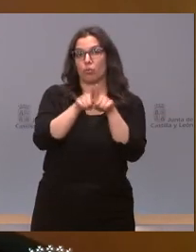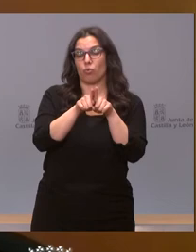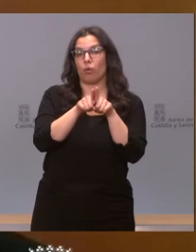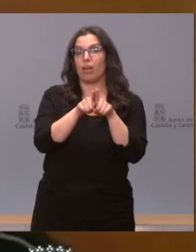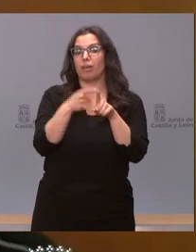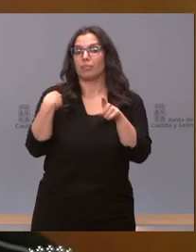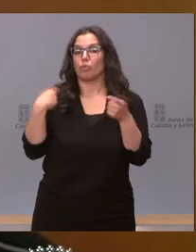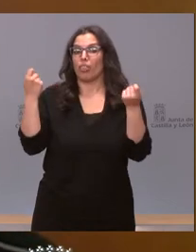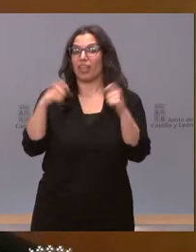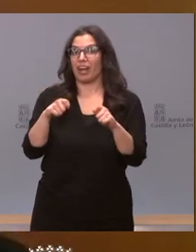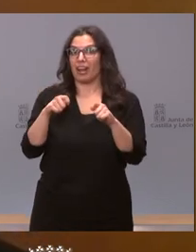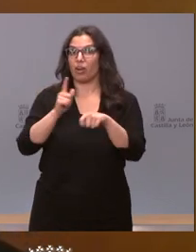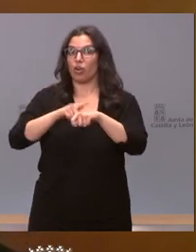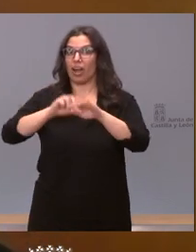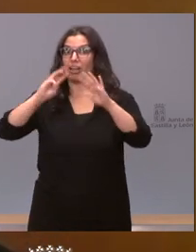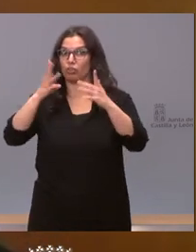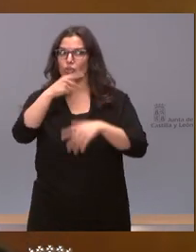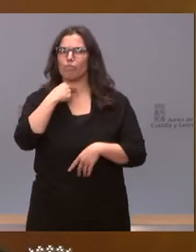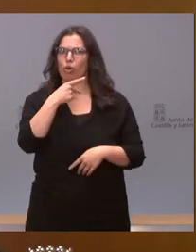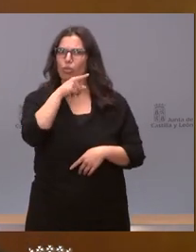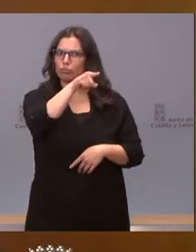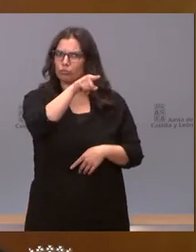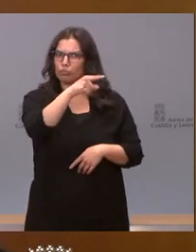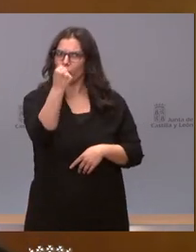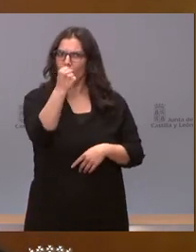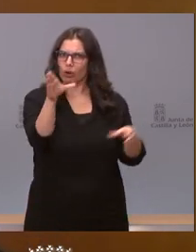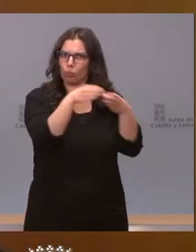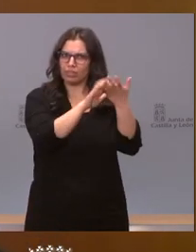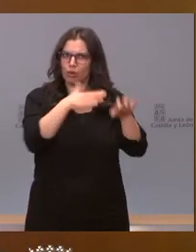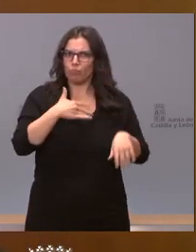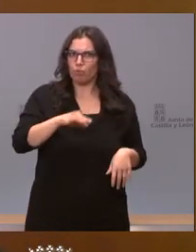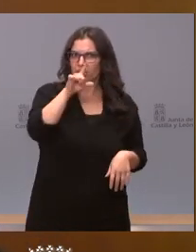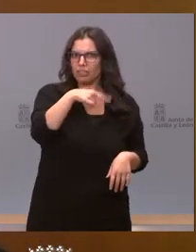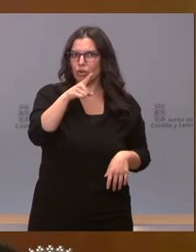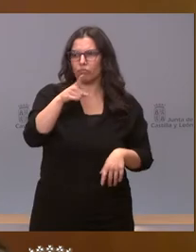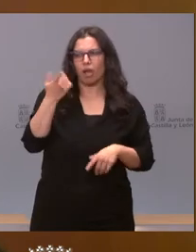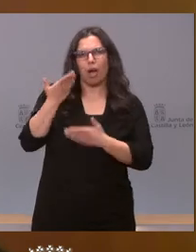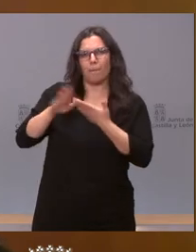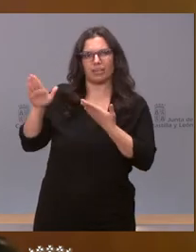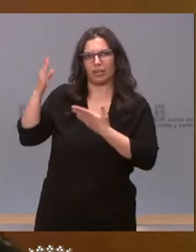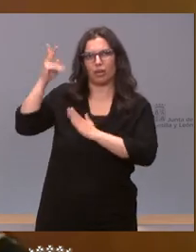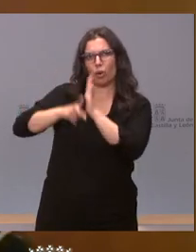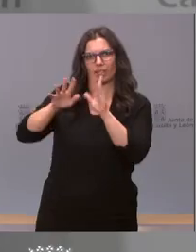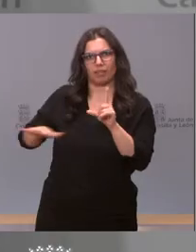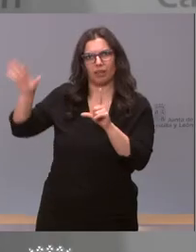no se encierra a las ocho sí que la podría tomar la Junta independientemente de lo que se decida en Madrid muchas gracias